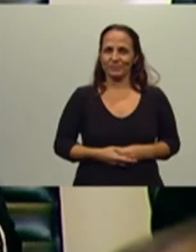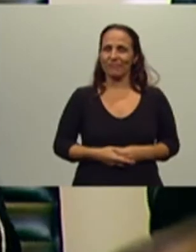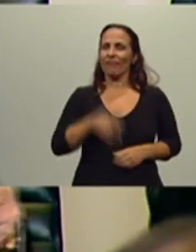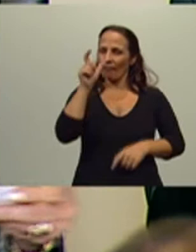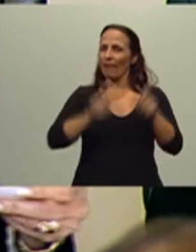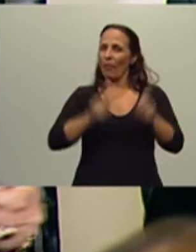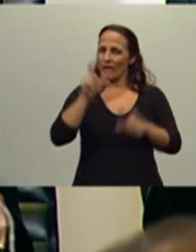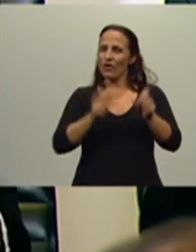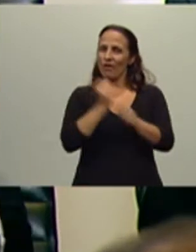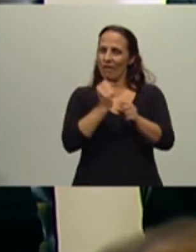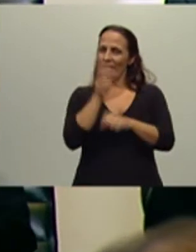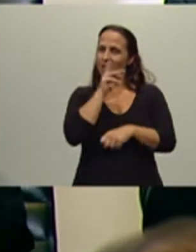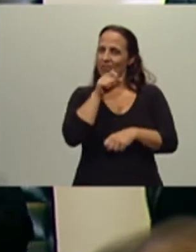trabajadoras,